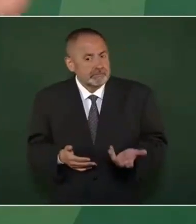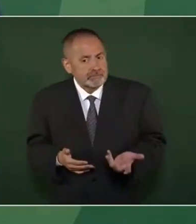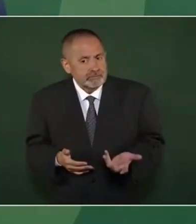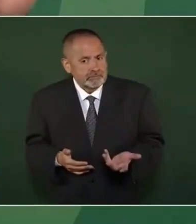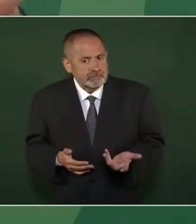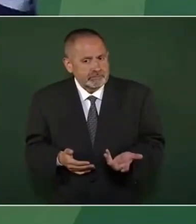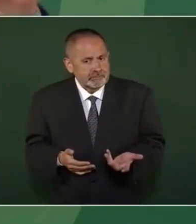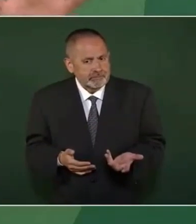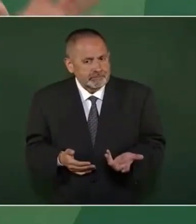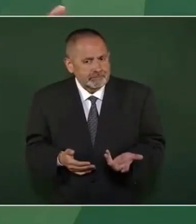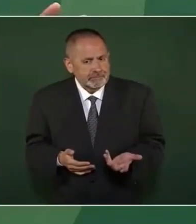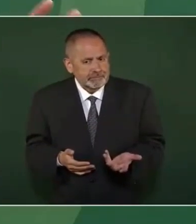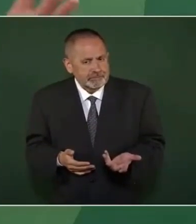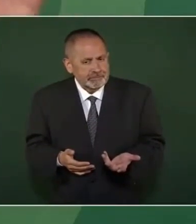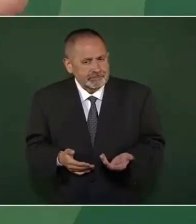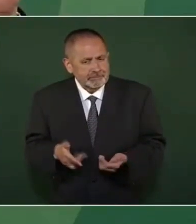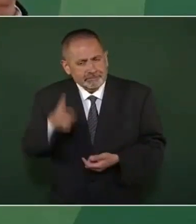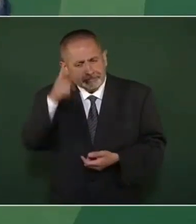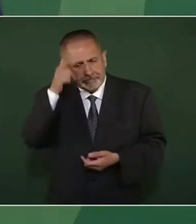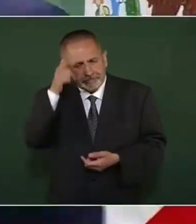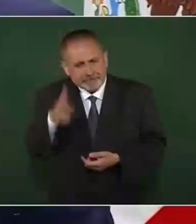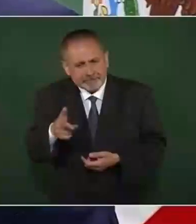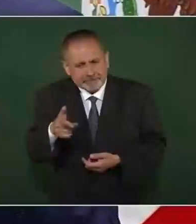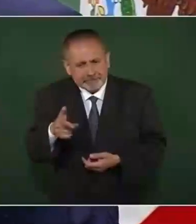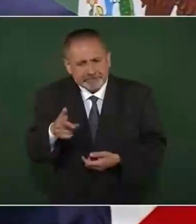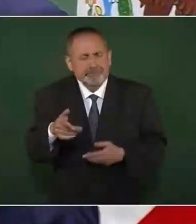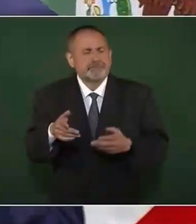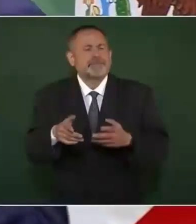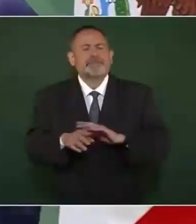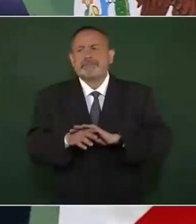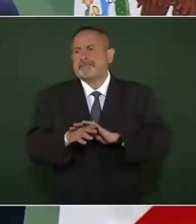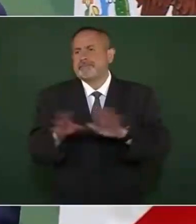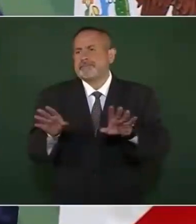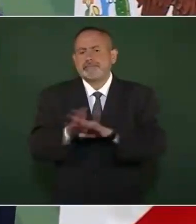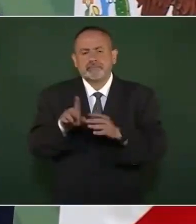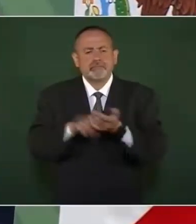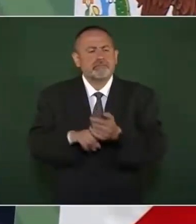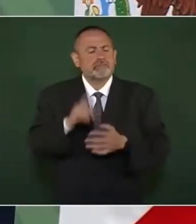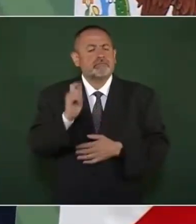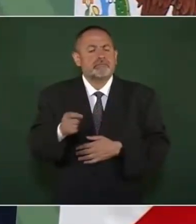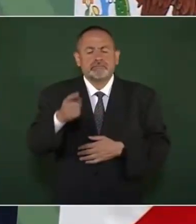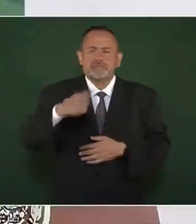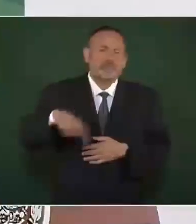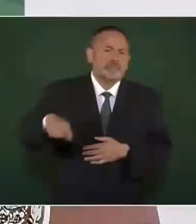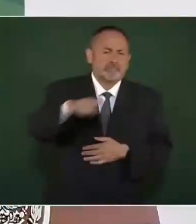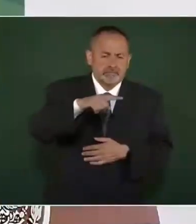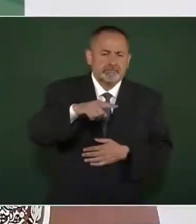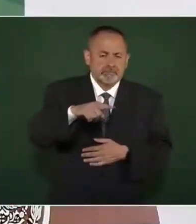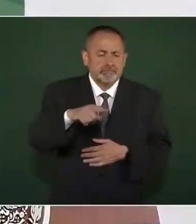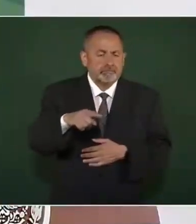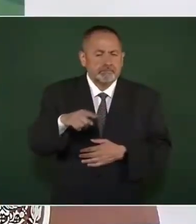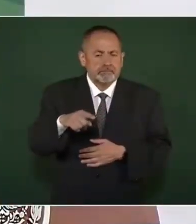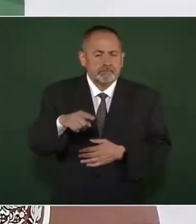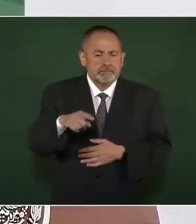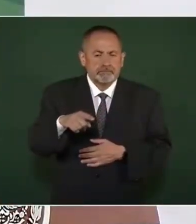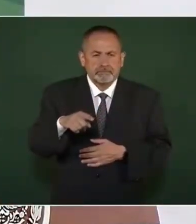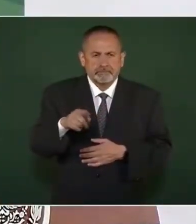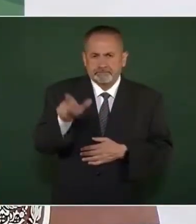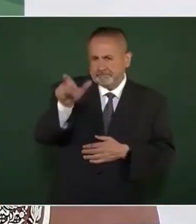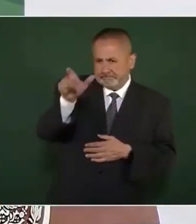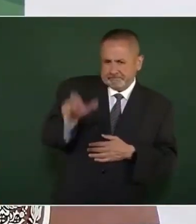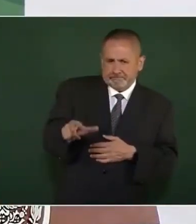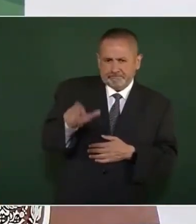eso refleja bien la personalidad de Calderón.